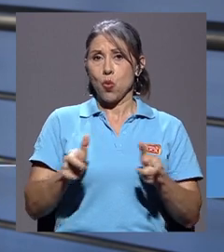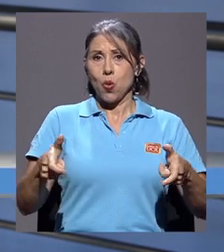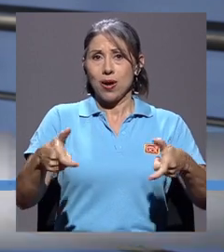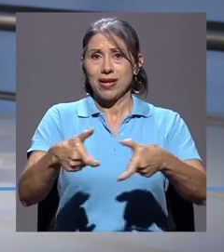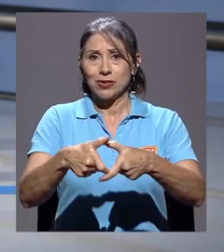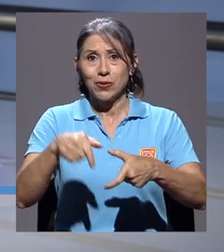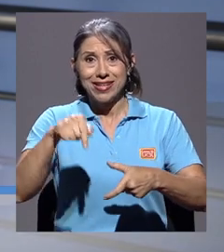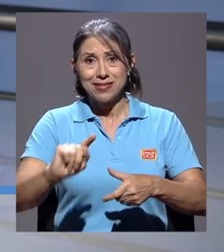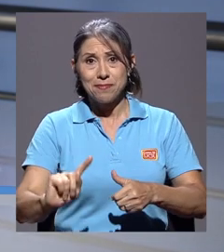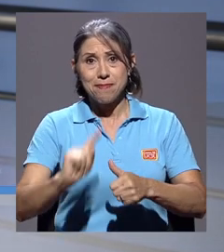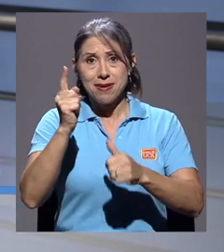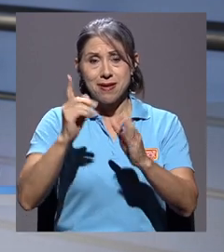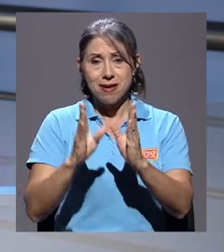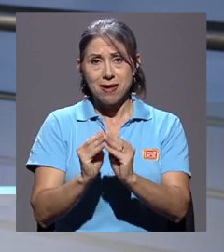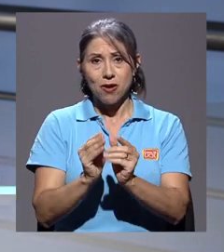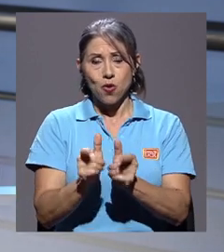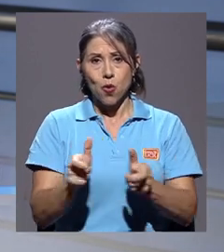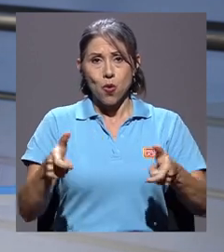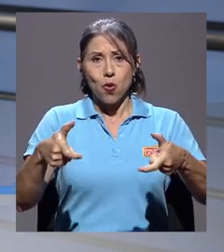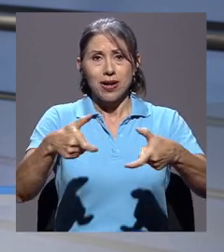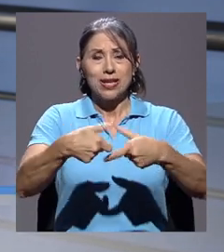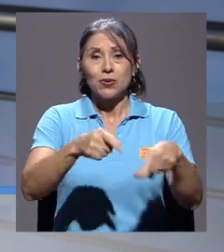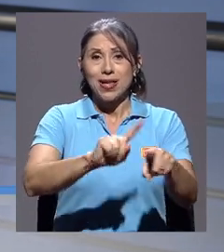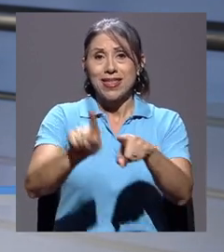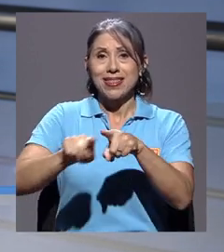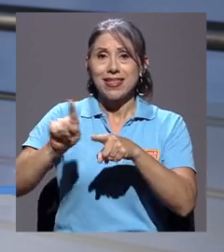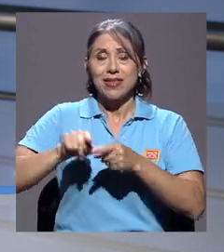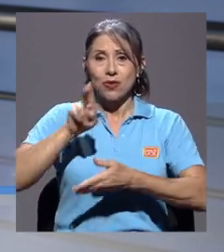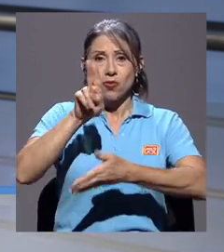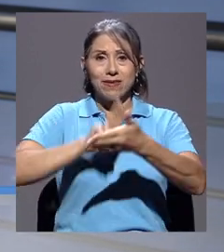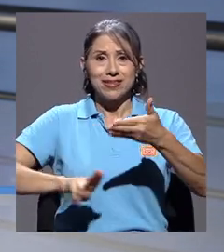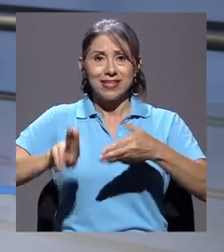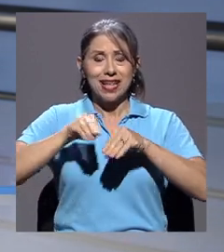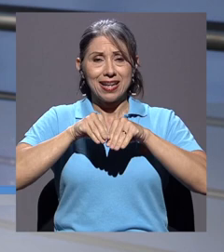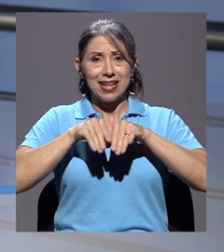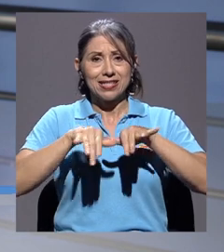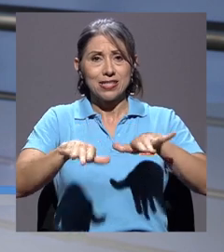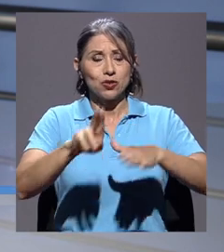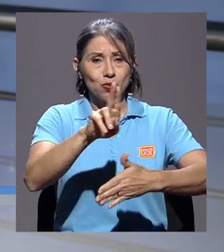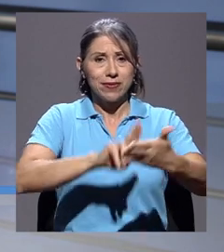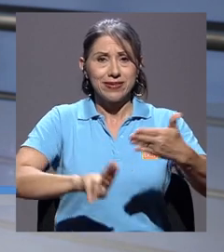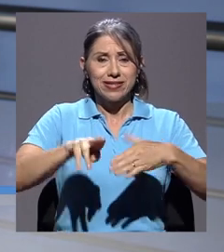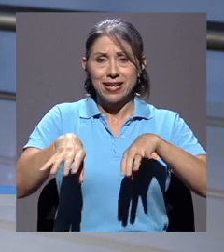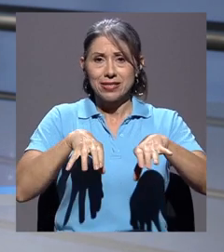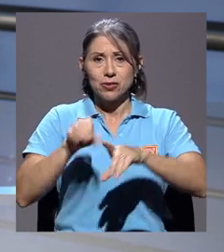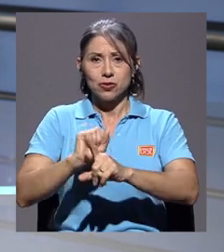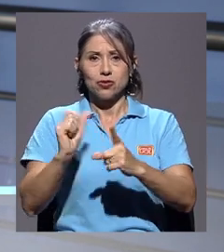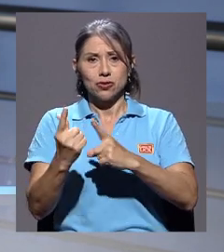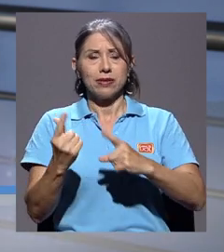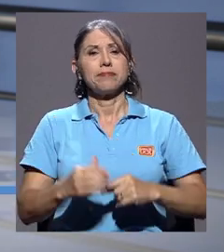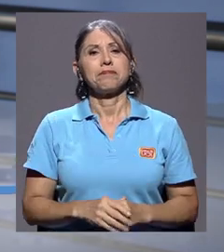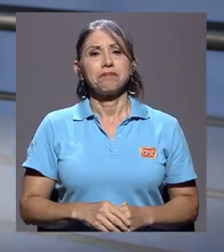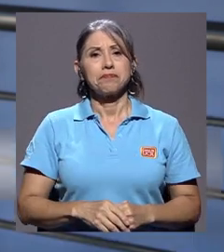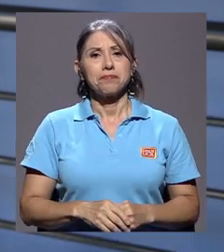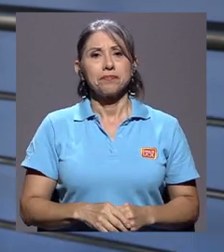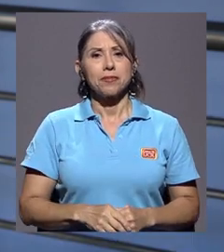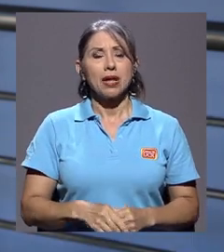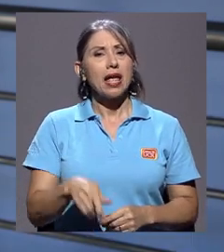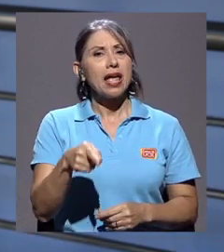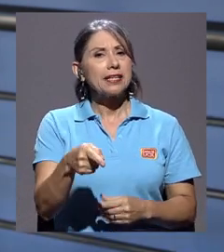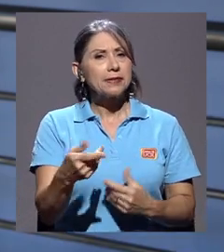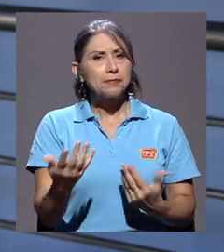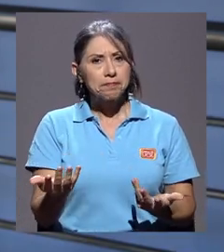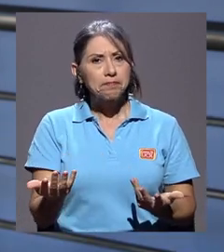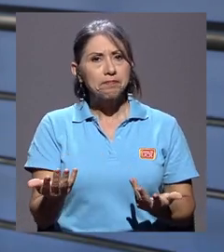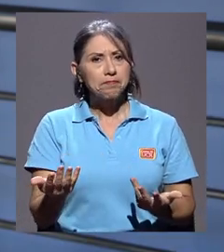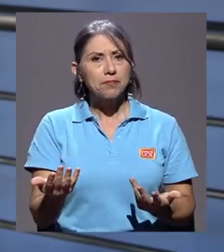en este primer Congreso interuniversitario de Extensión Universitaria y Acción Social, es